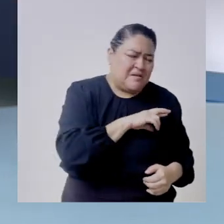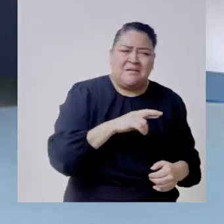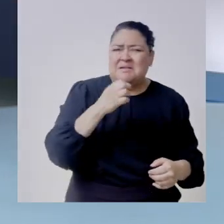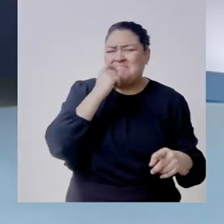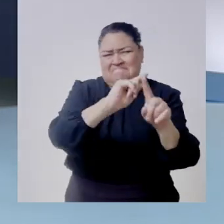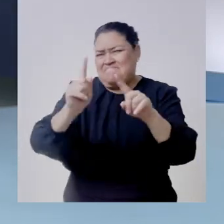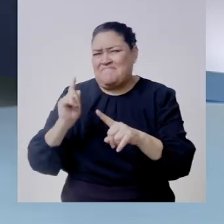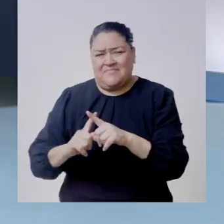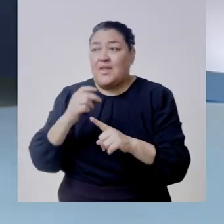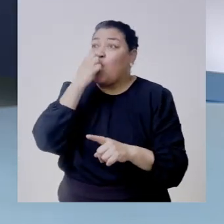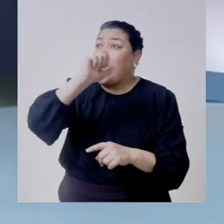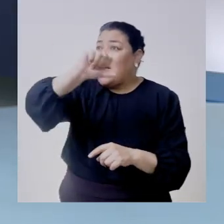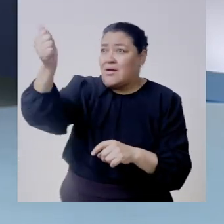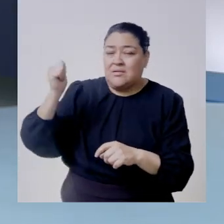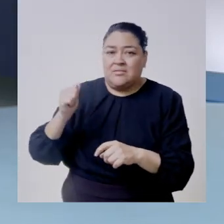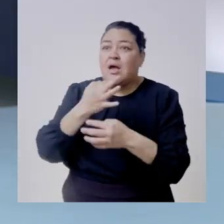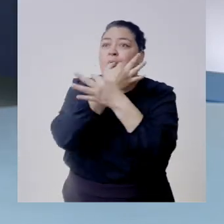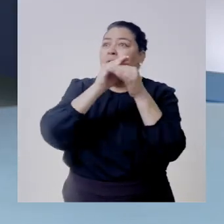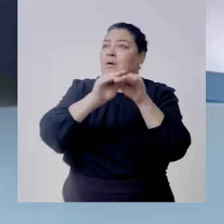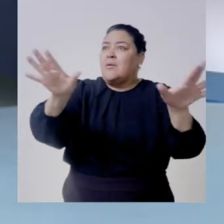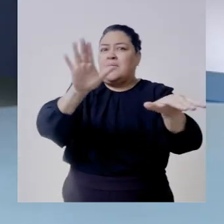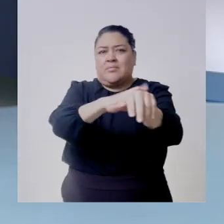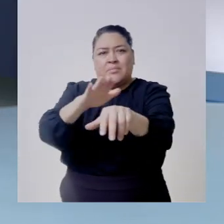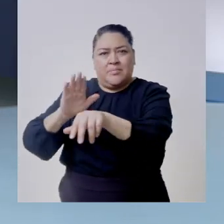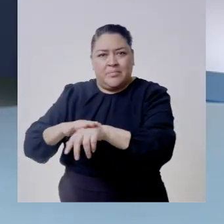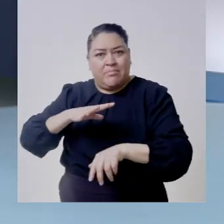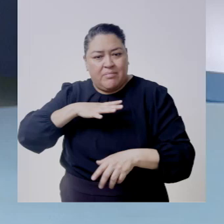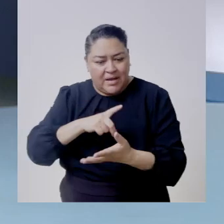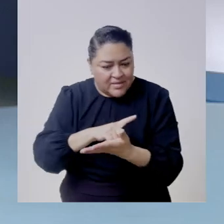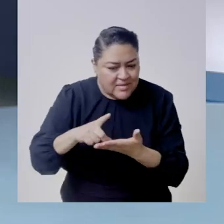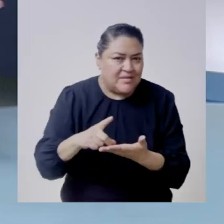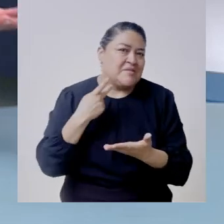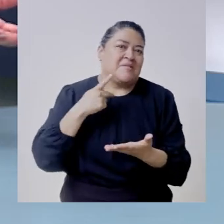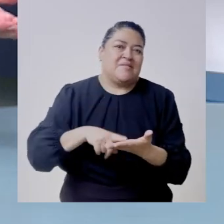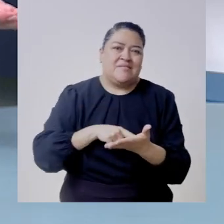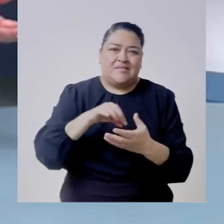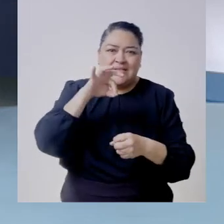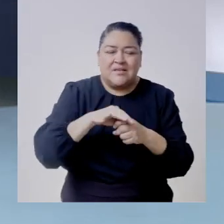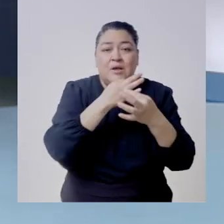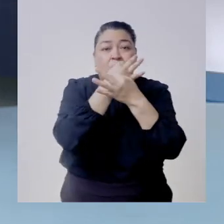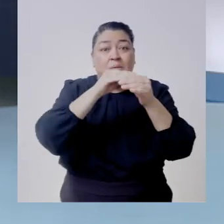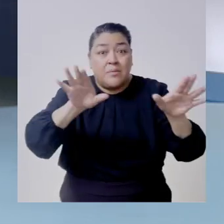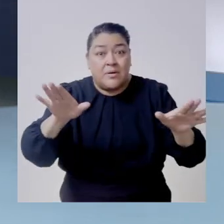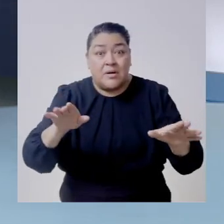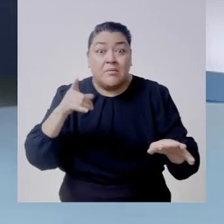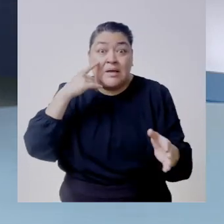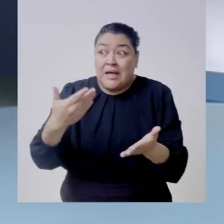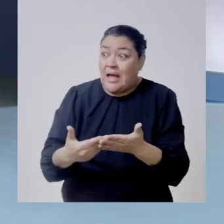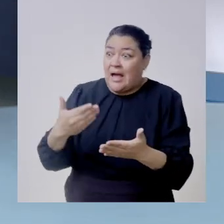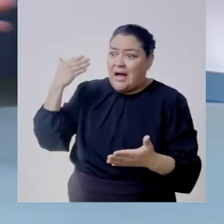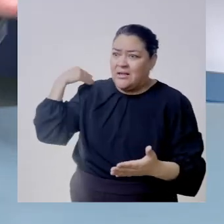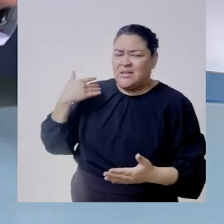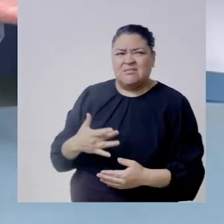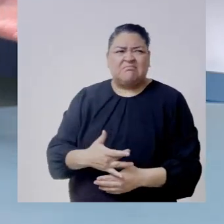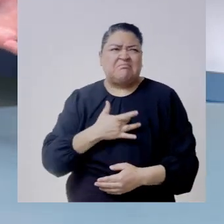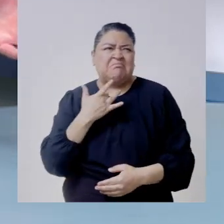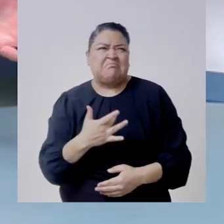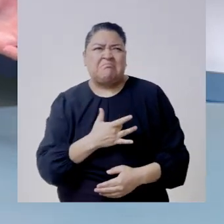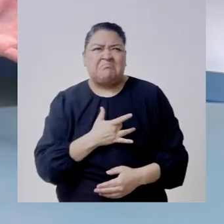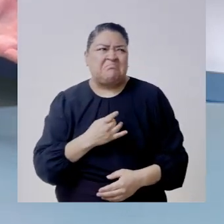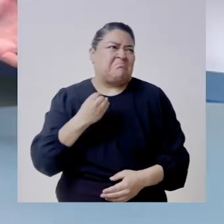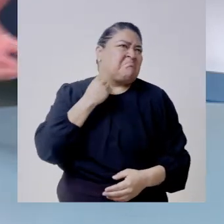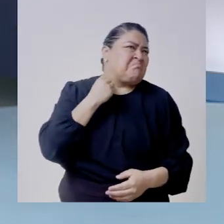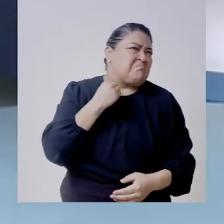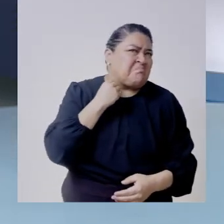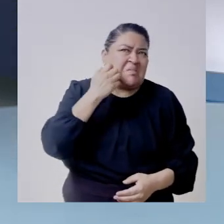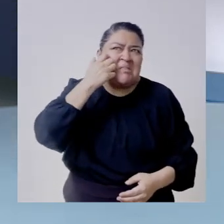conozca internacionales se conozca más el derecho electoral porque pues no era la primera opción para quien quería